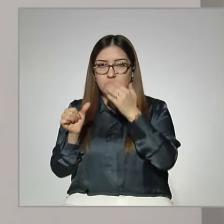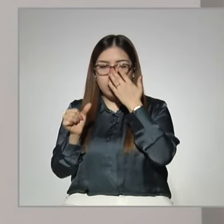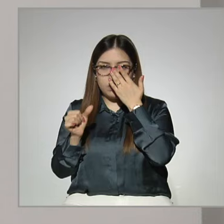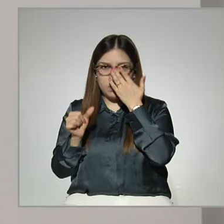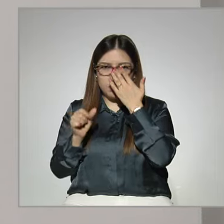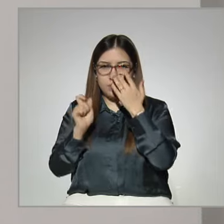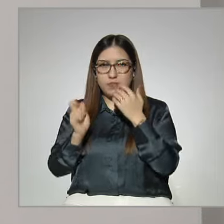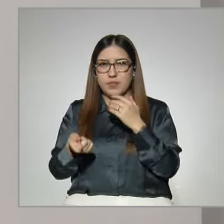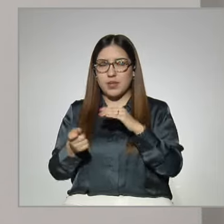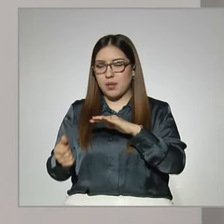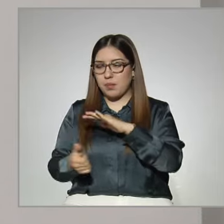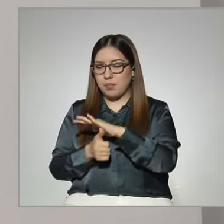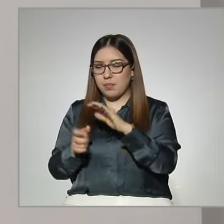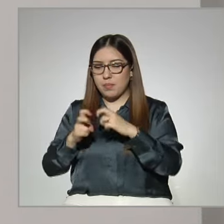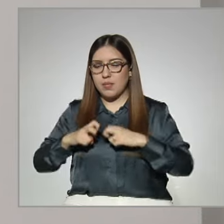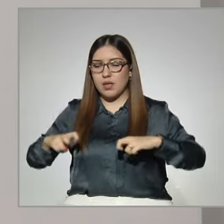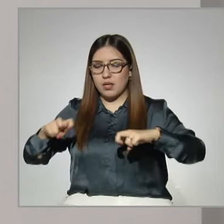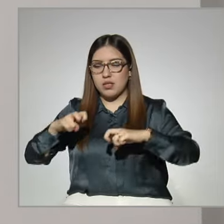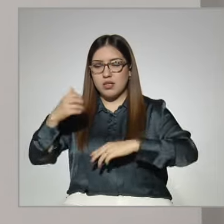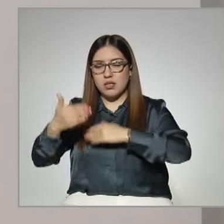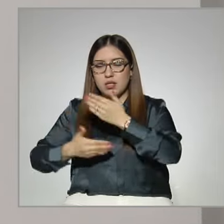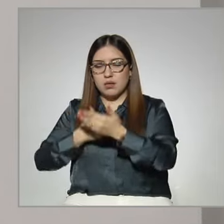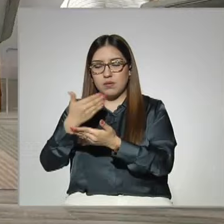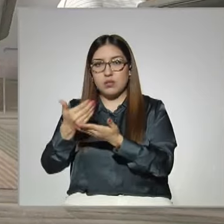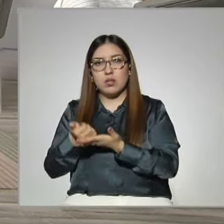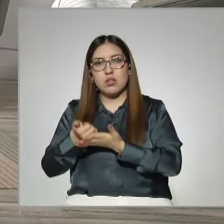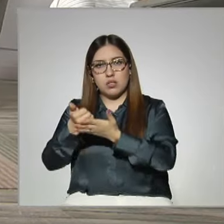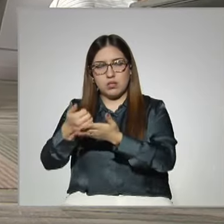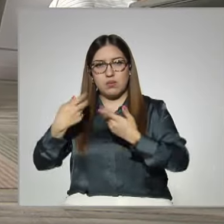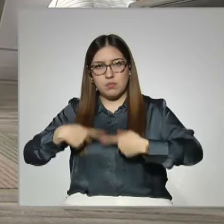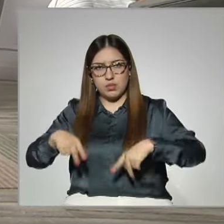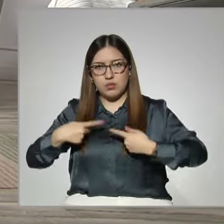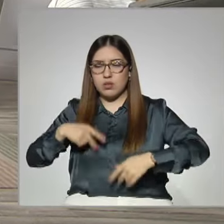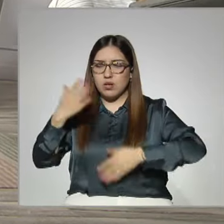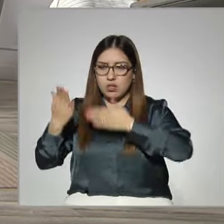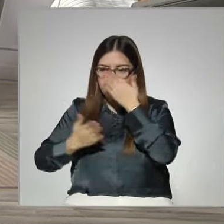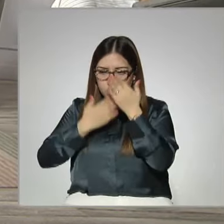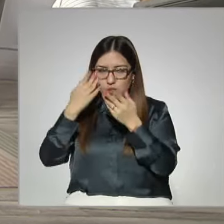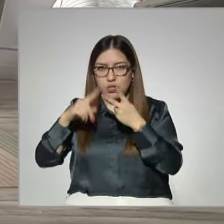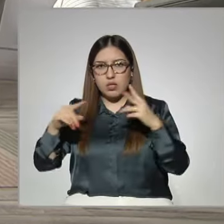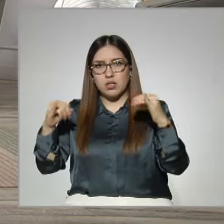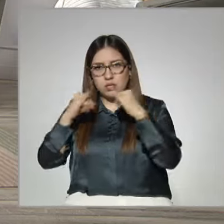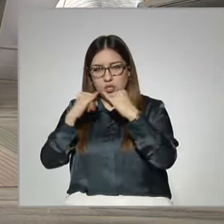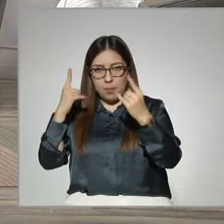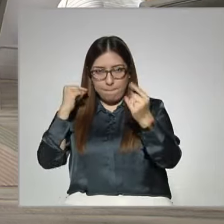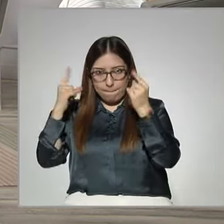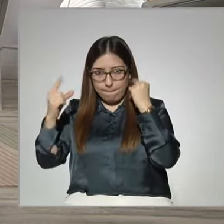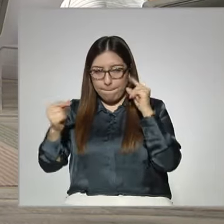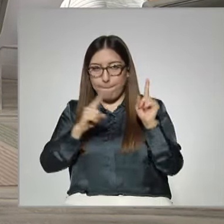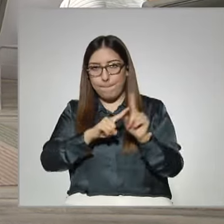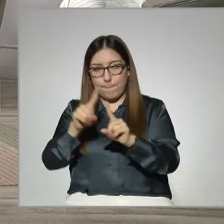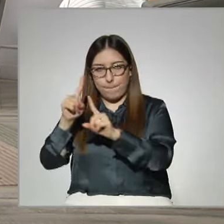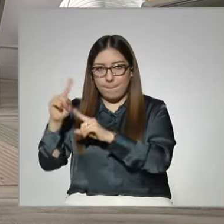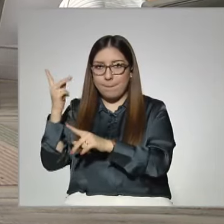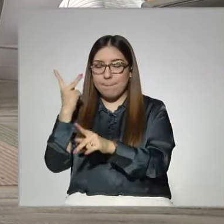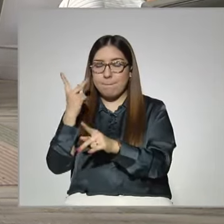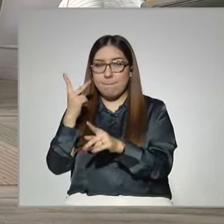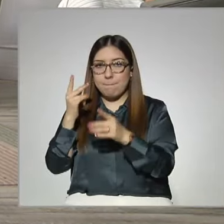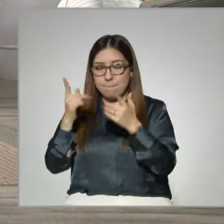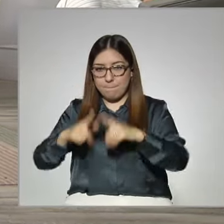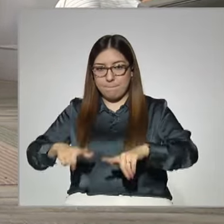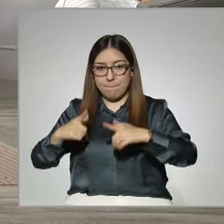es la mesa de servicio, en donde atendemos a aspirantes, estudiantes, instituciones, egresados. Entonces, en nuestra página www